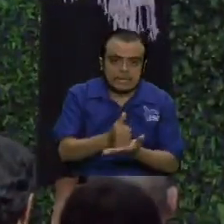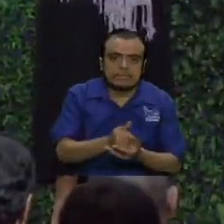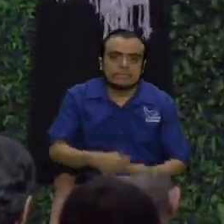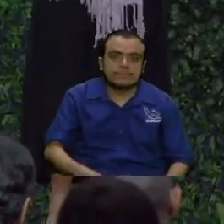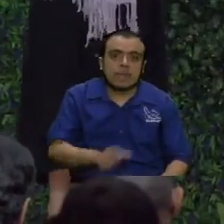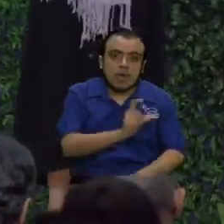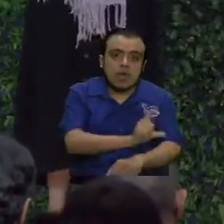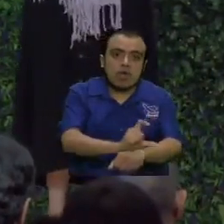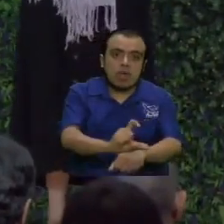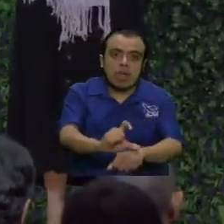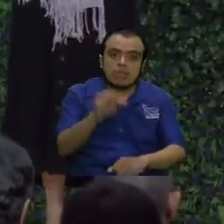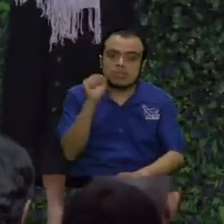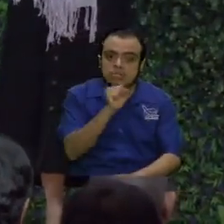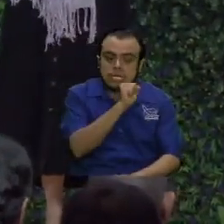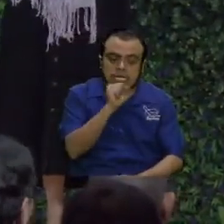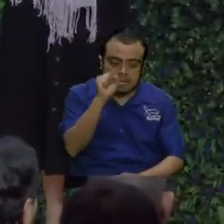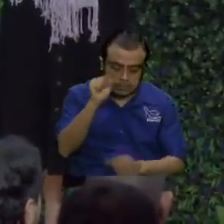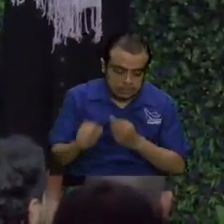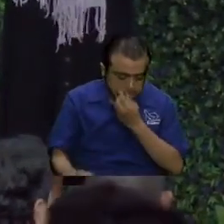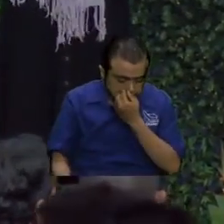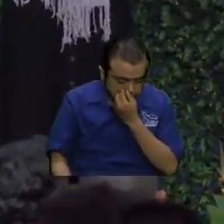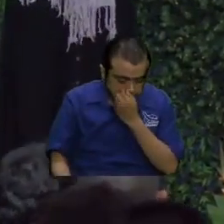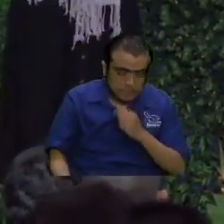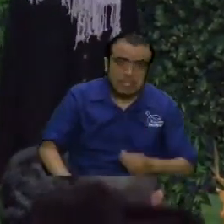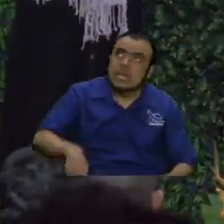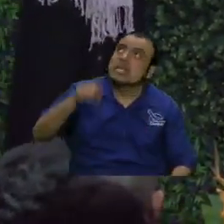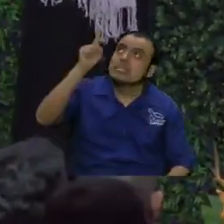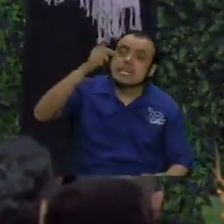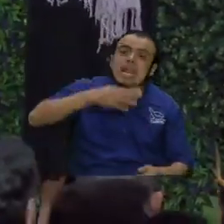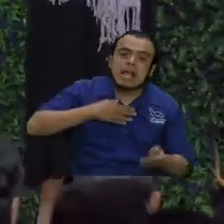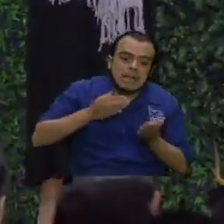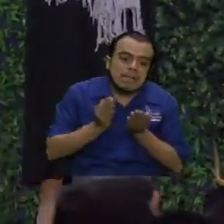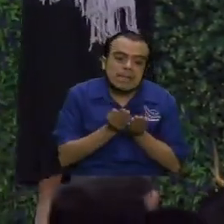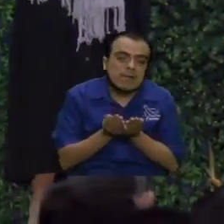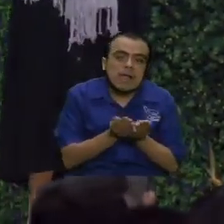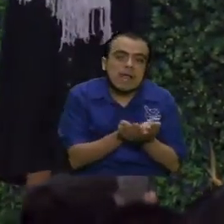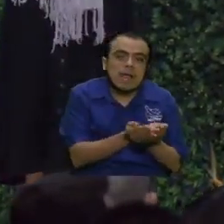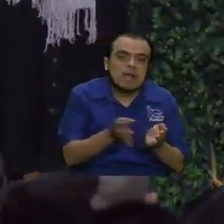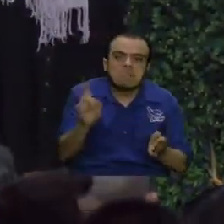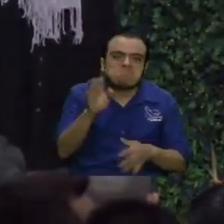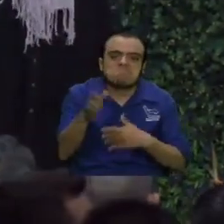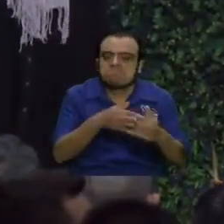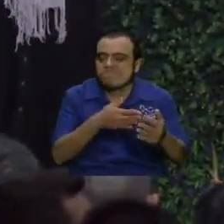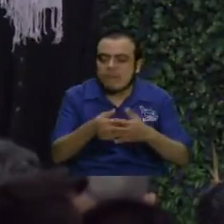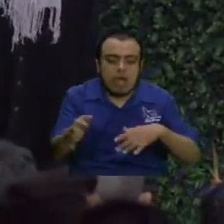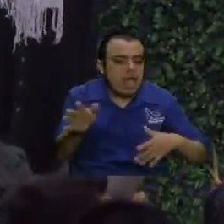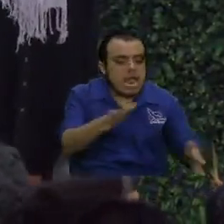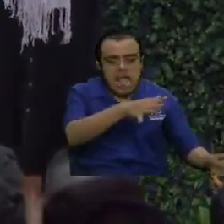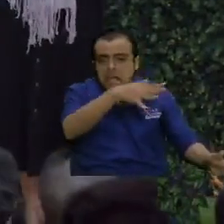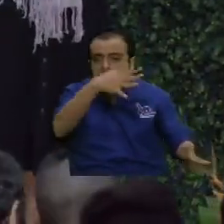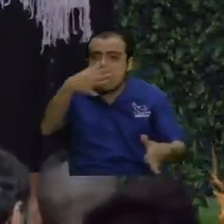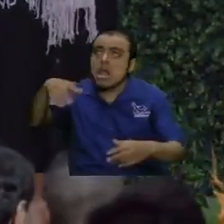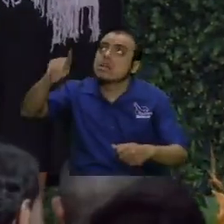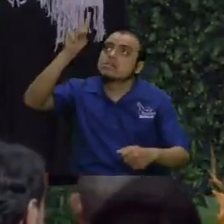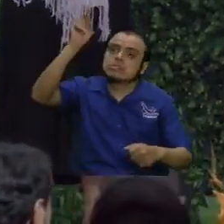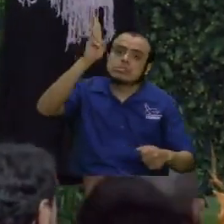no importa la tormenta tu mano siempre me